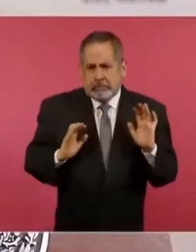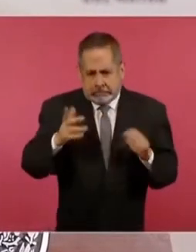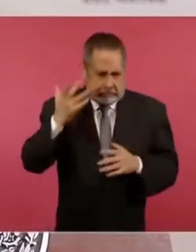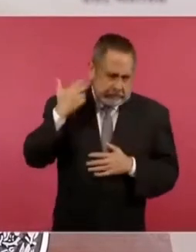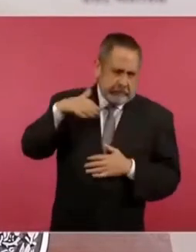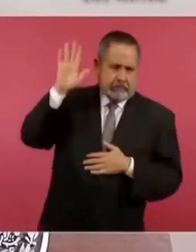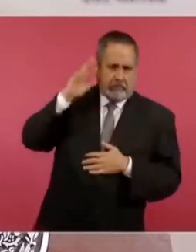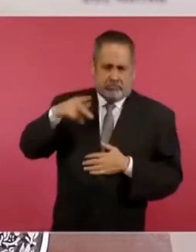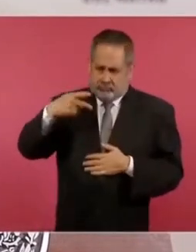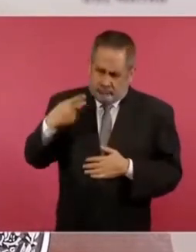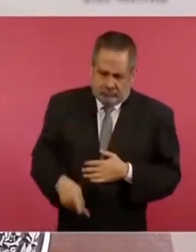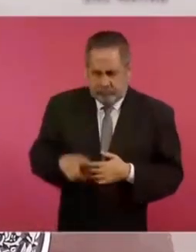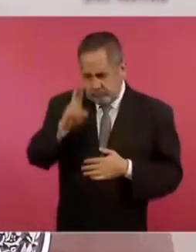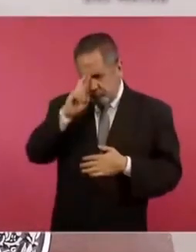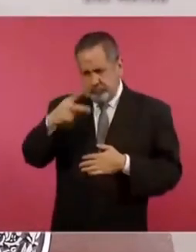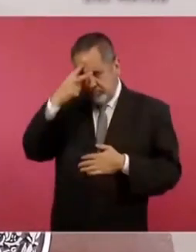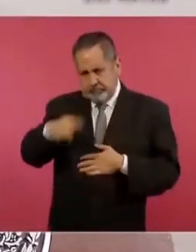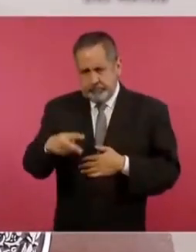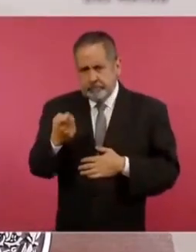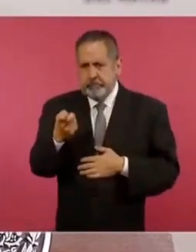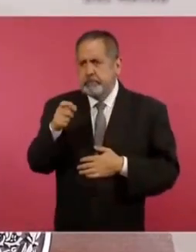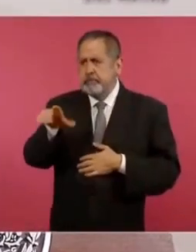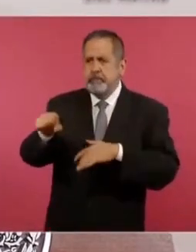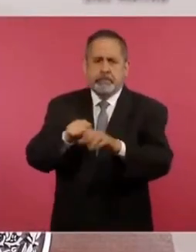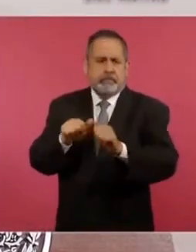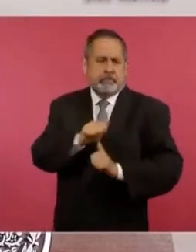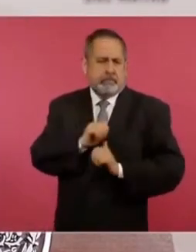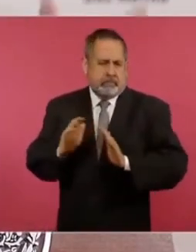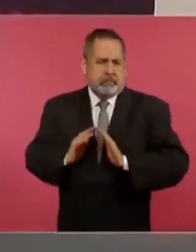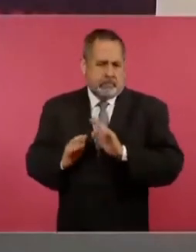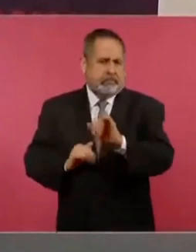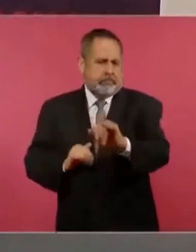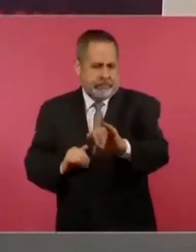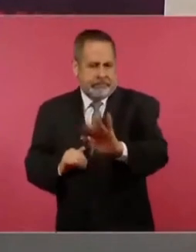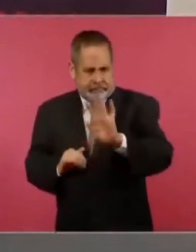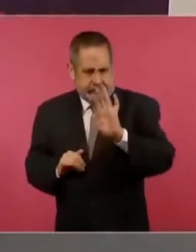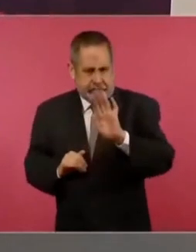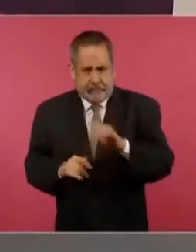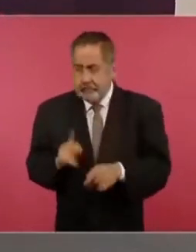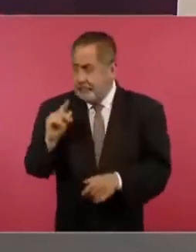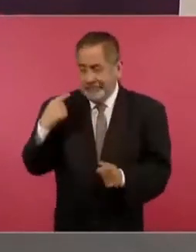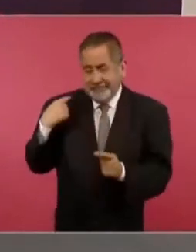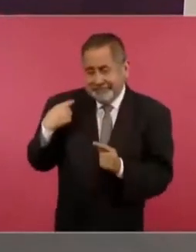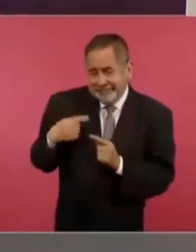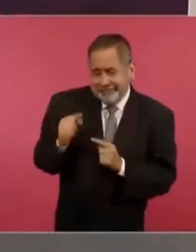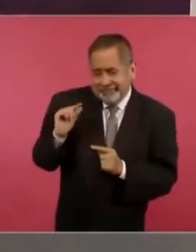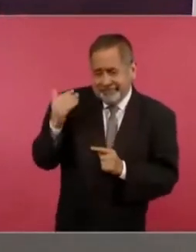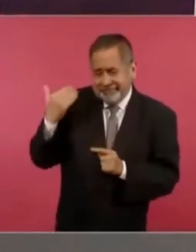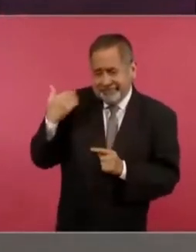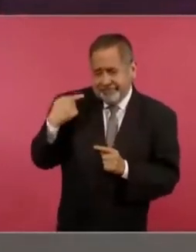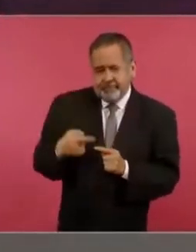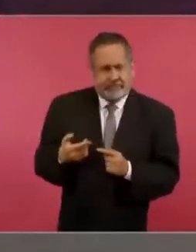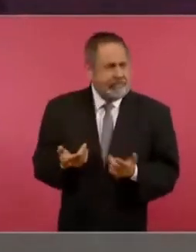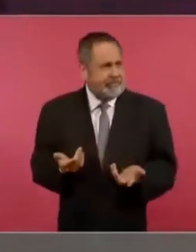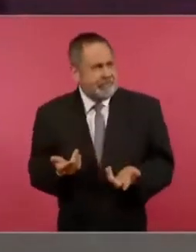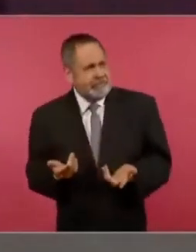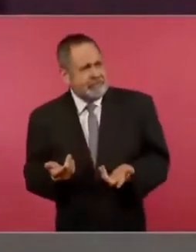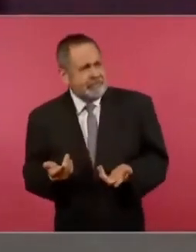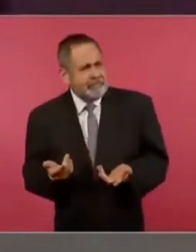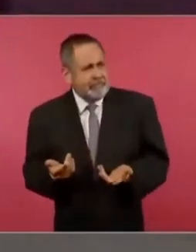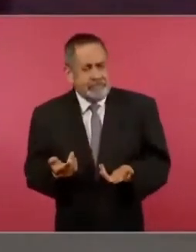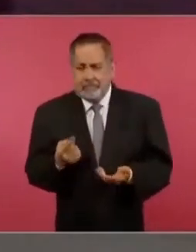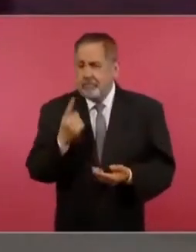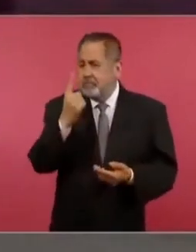soberanía nacional, pero en los últimos tiempos, ¿qué es lo que más